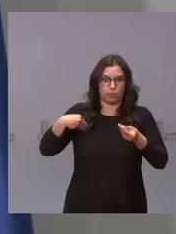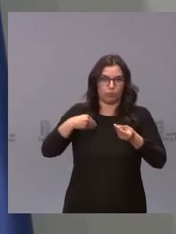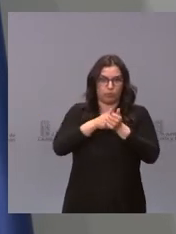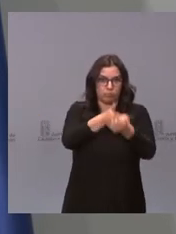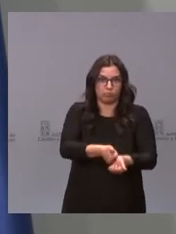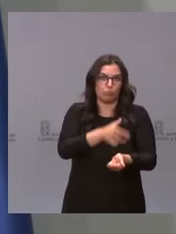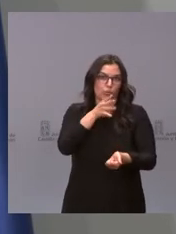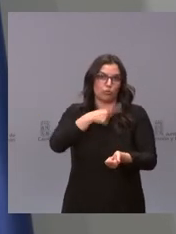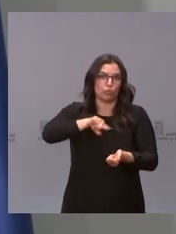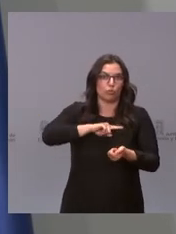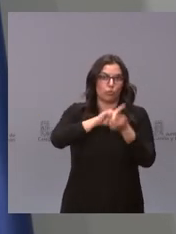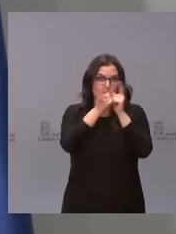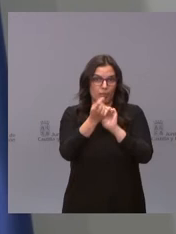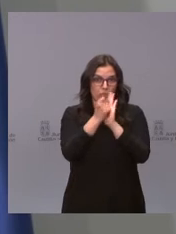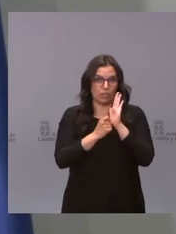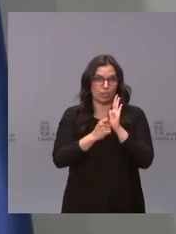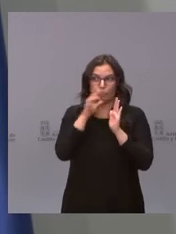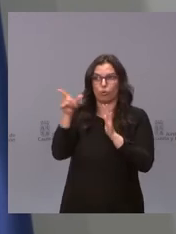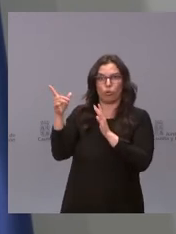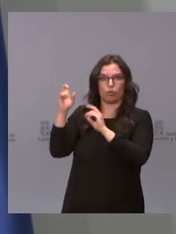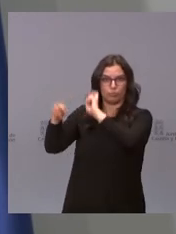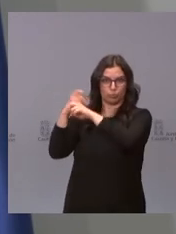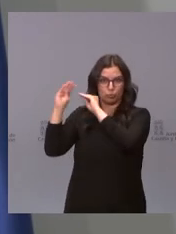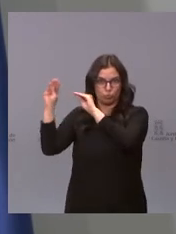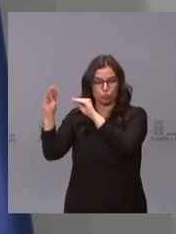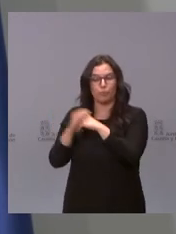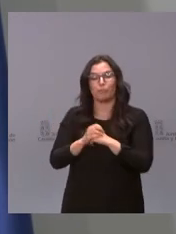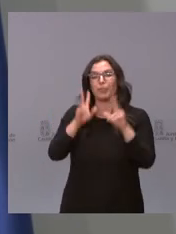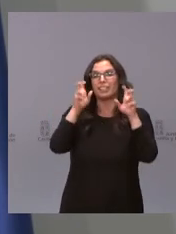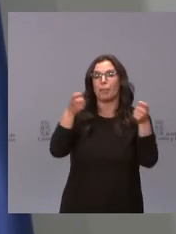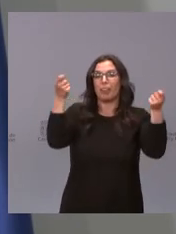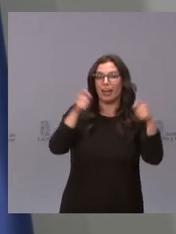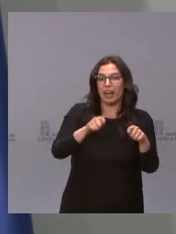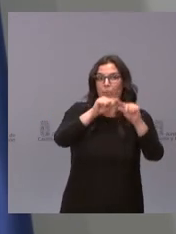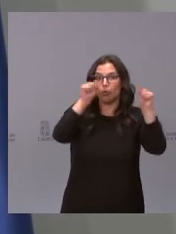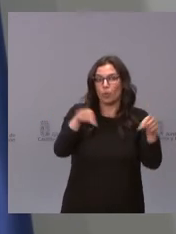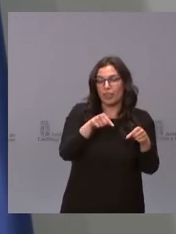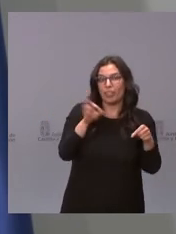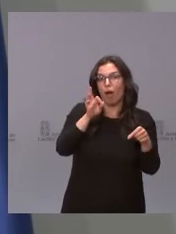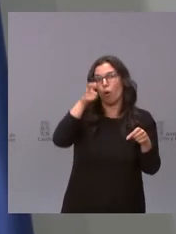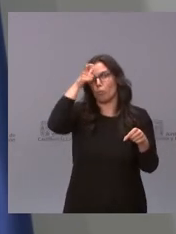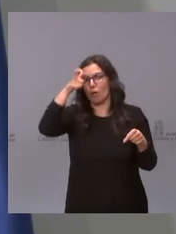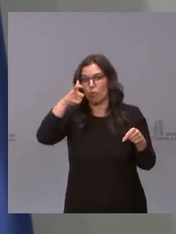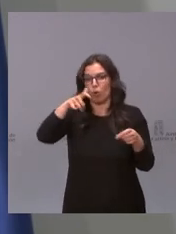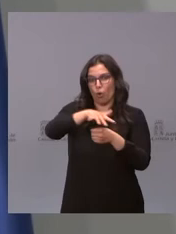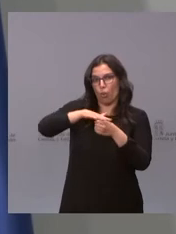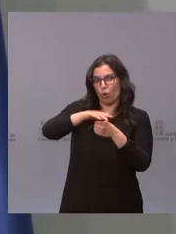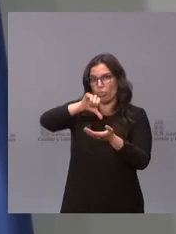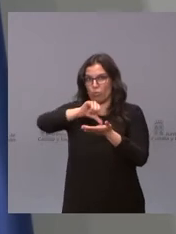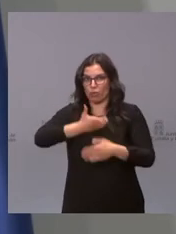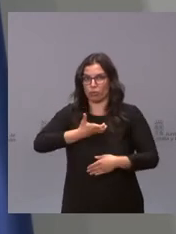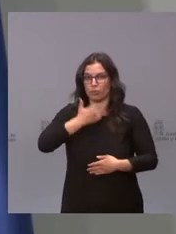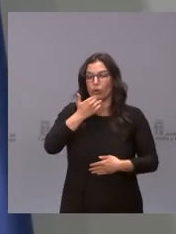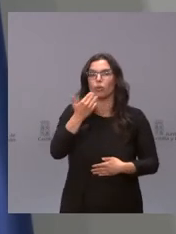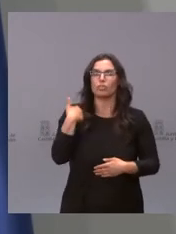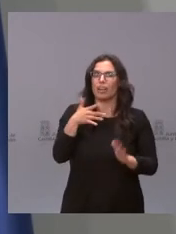cambiar estos criterios. Y en principio, sobre el cierre perimetral de provincias o de municipios, ya lo hemos explicado muchas veces,